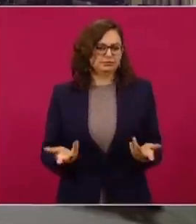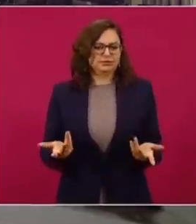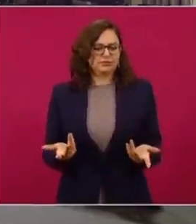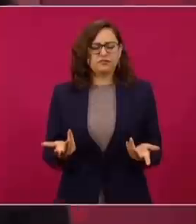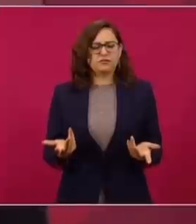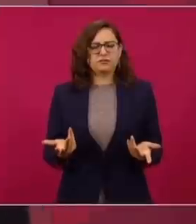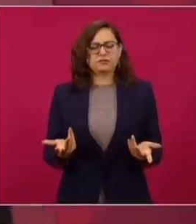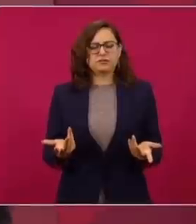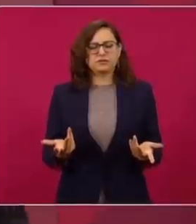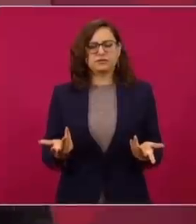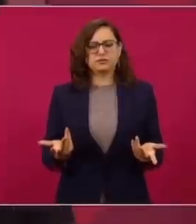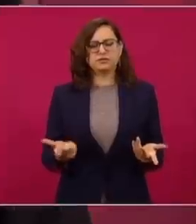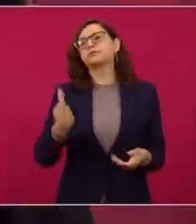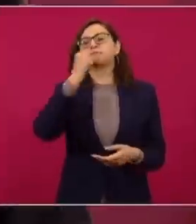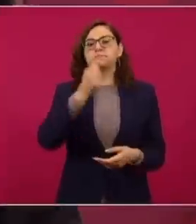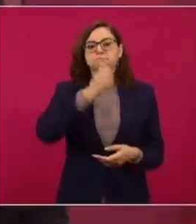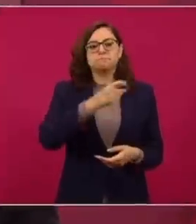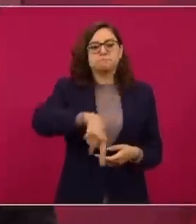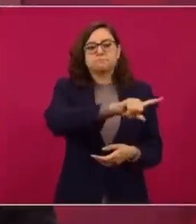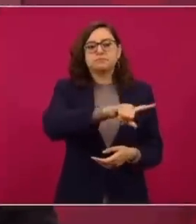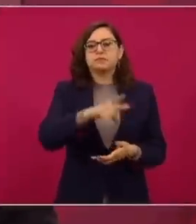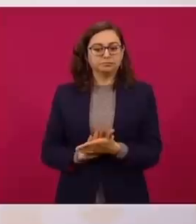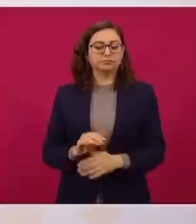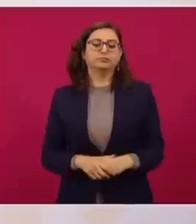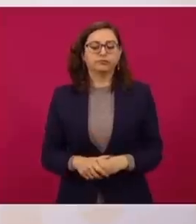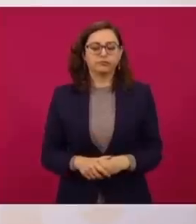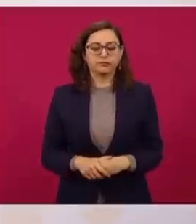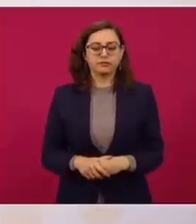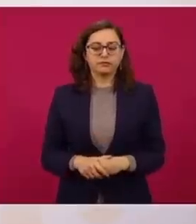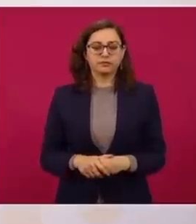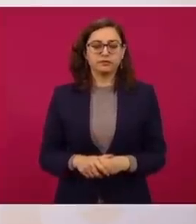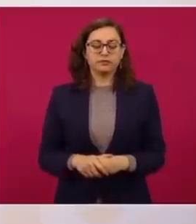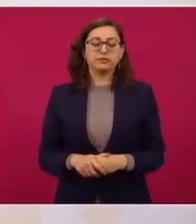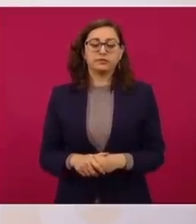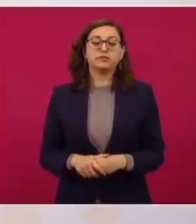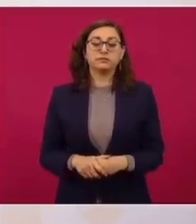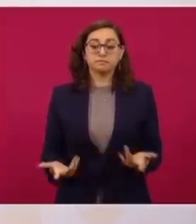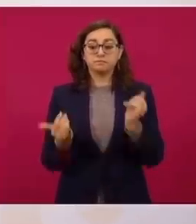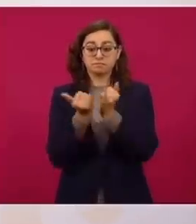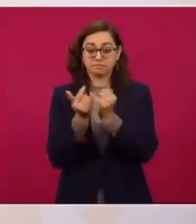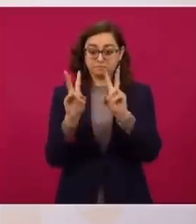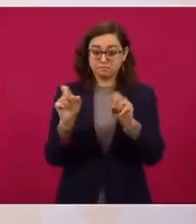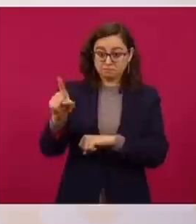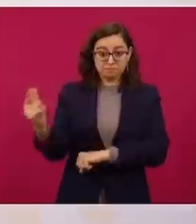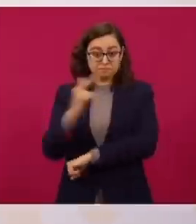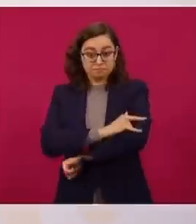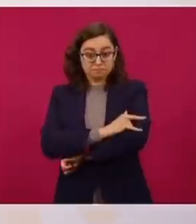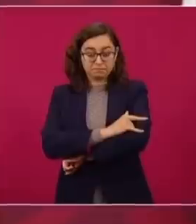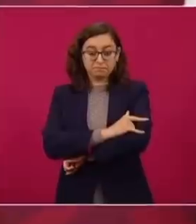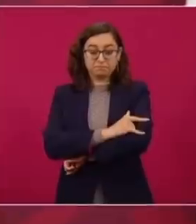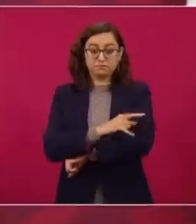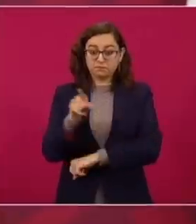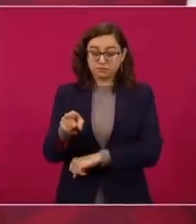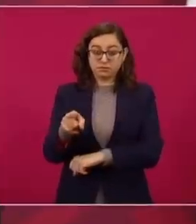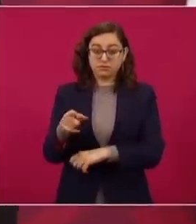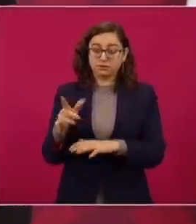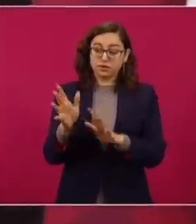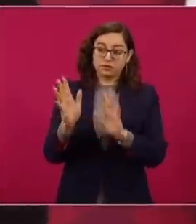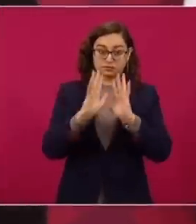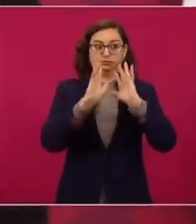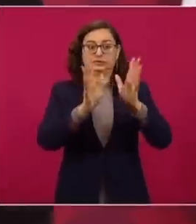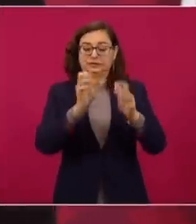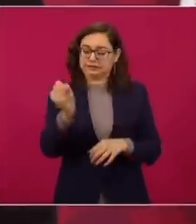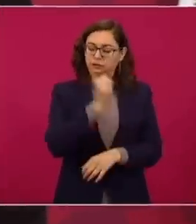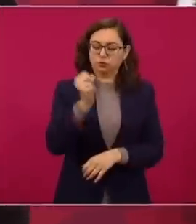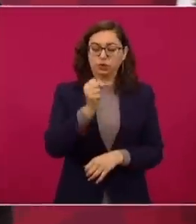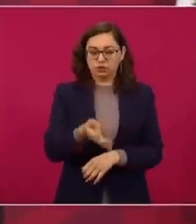apostar a la desmemoria, a la amnesia? También es importante con esto del aeropuerto decir que afortunadamente ya el 21 de marzo ya